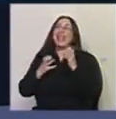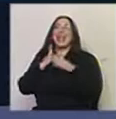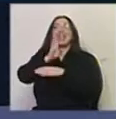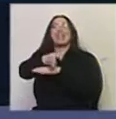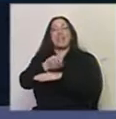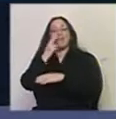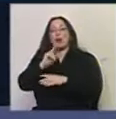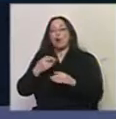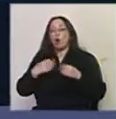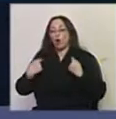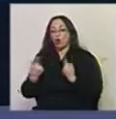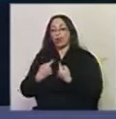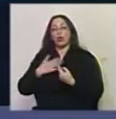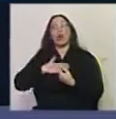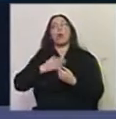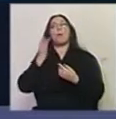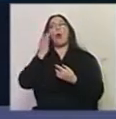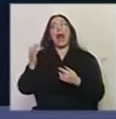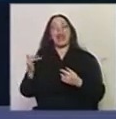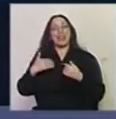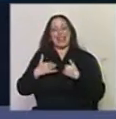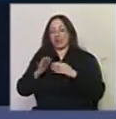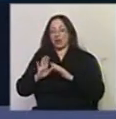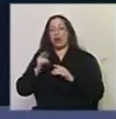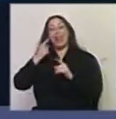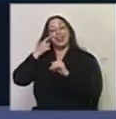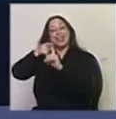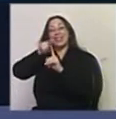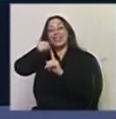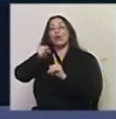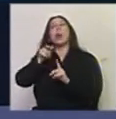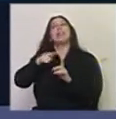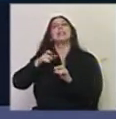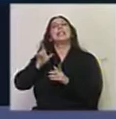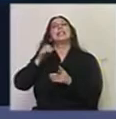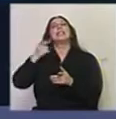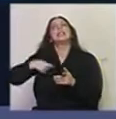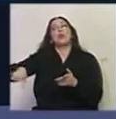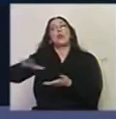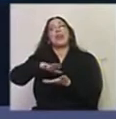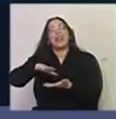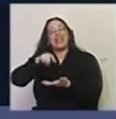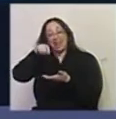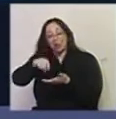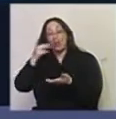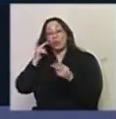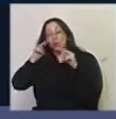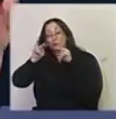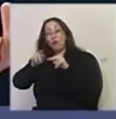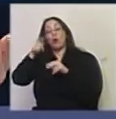nuestra, de los artistas. decir, que esto tiene un destinatario y ese destinatario es la ciudadanía. Entonces, cuando el foco se pone en la ciudadanía,